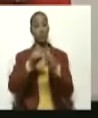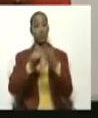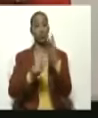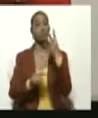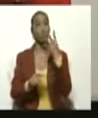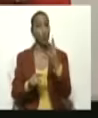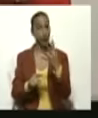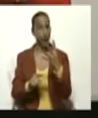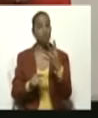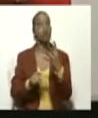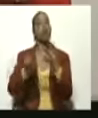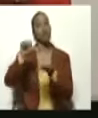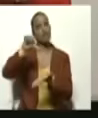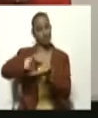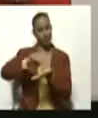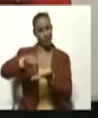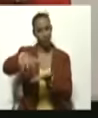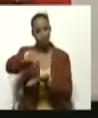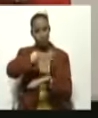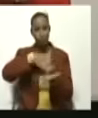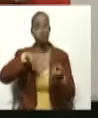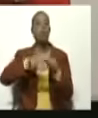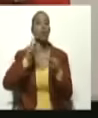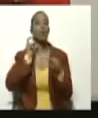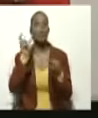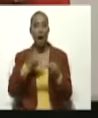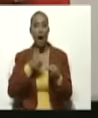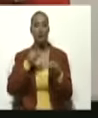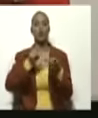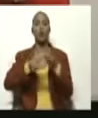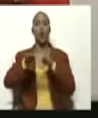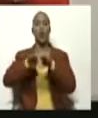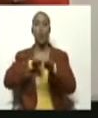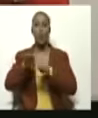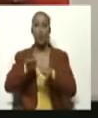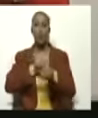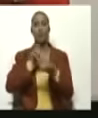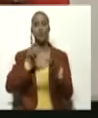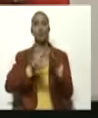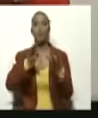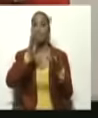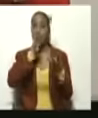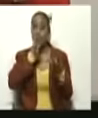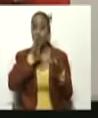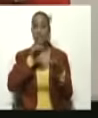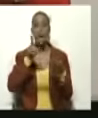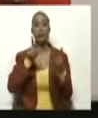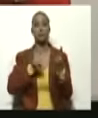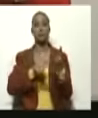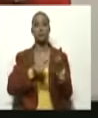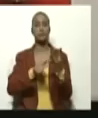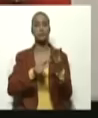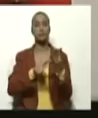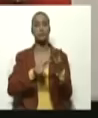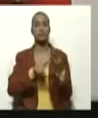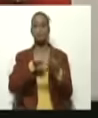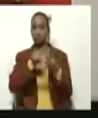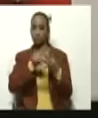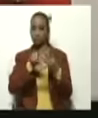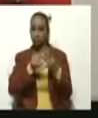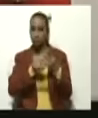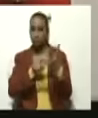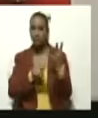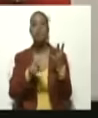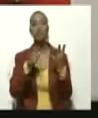central de los llanos venezolanos, del Estado Huarico, del Estado Cogedes, del Estado Varinas, quienes han expresado lo que